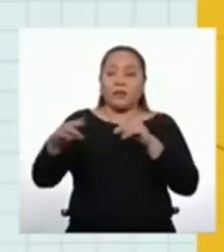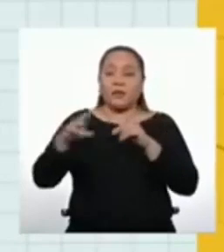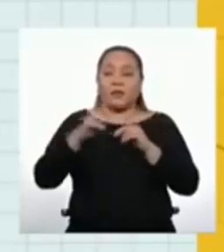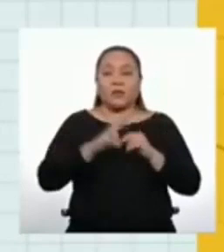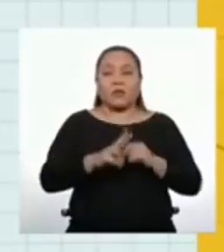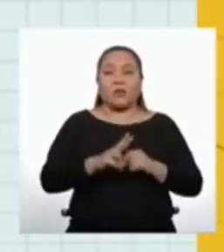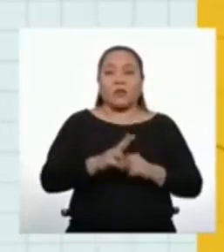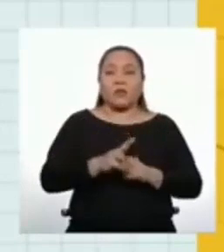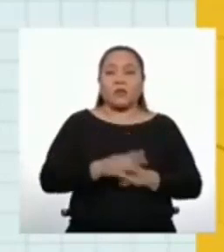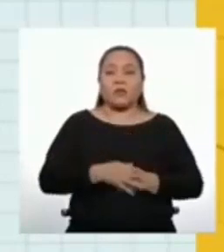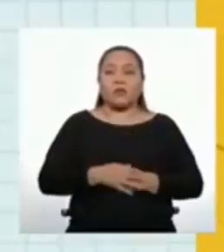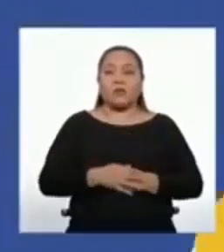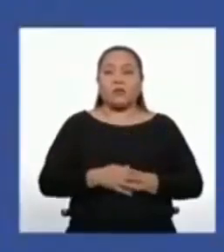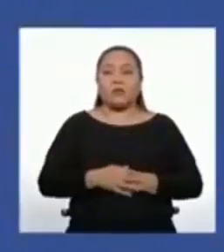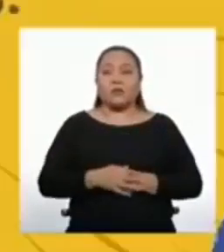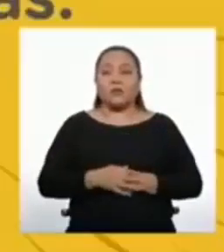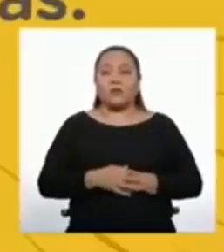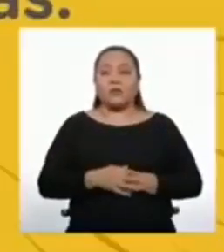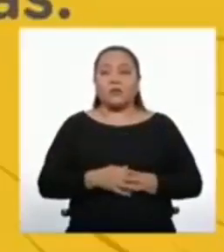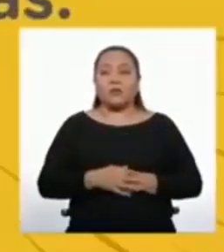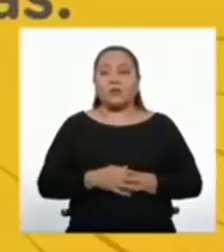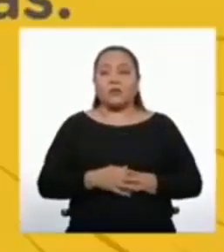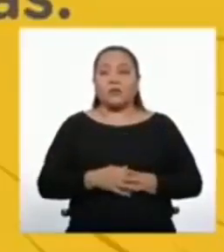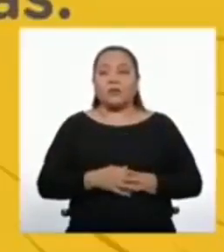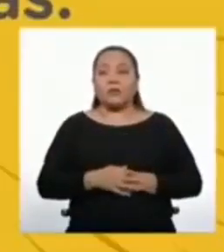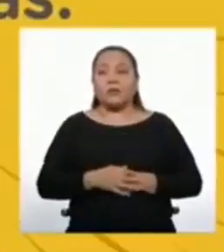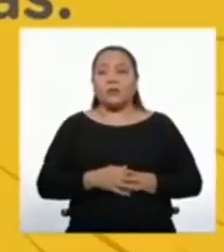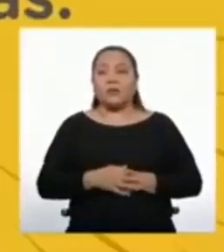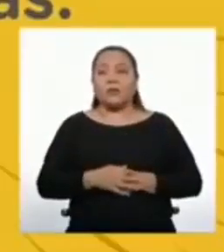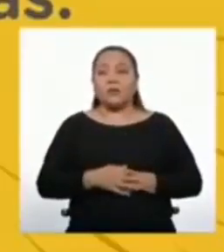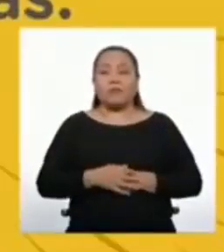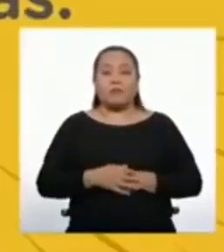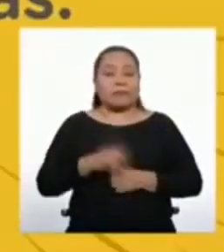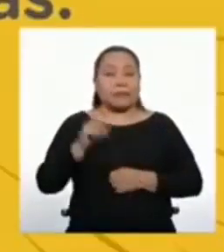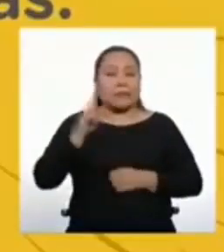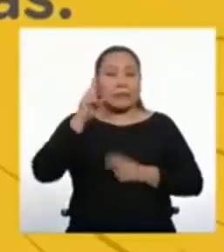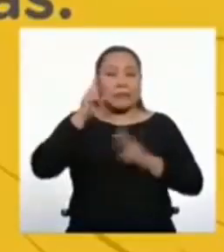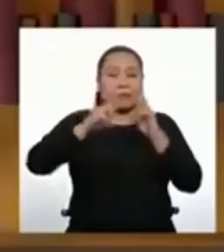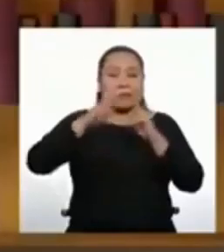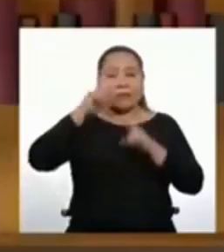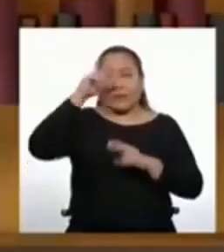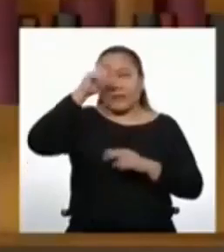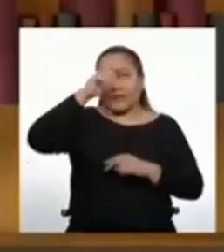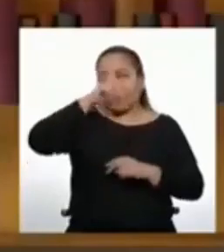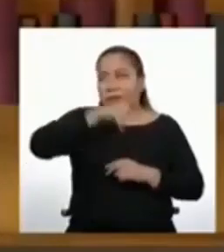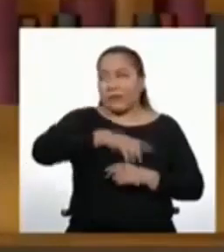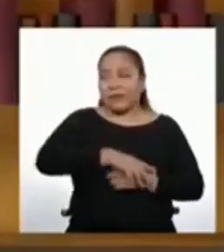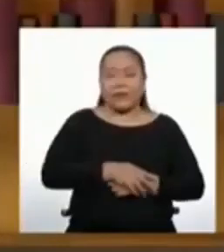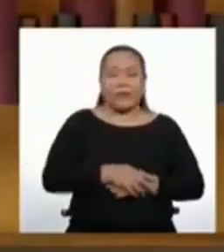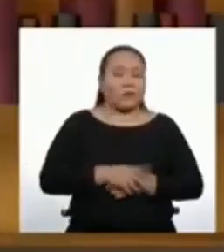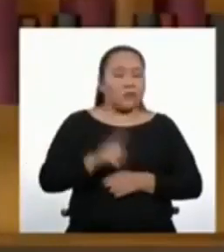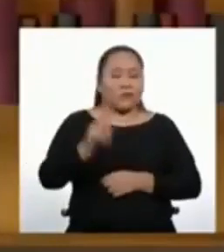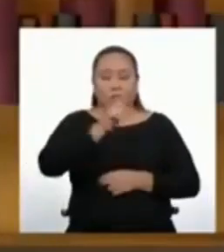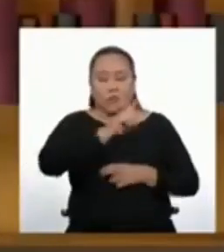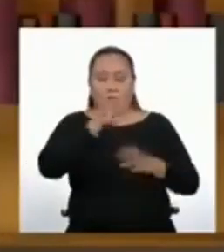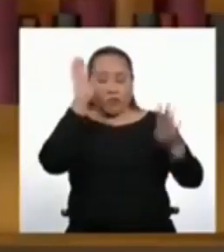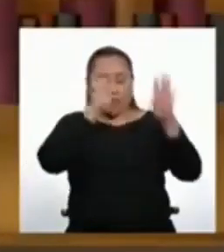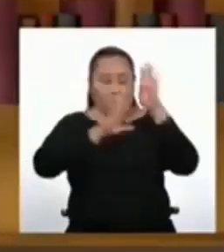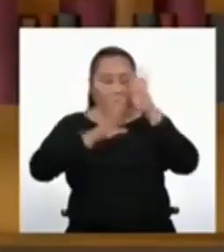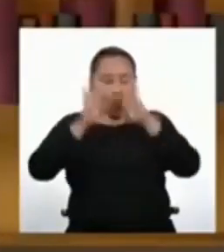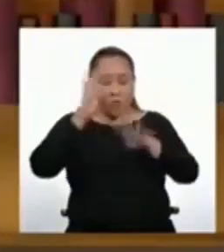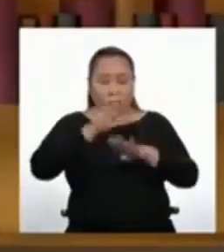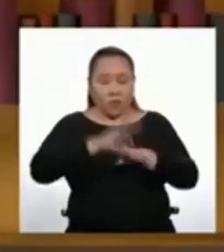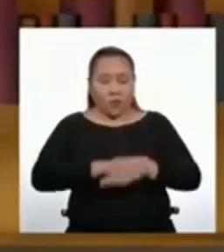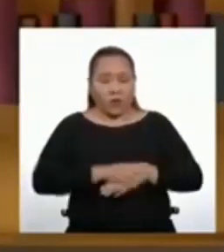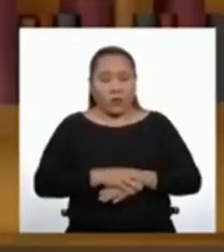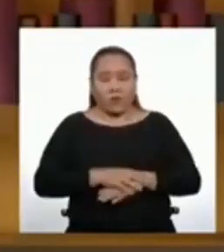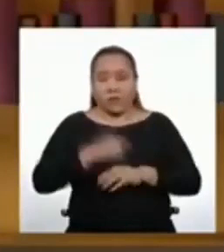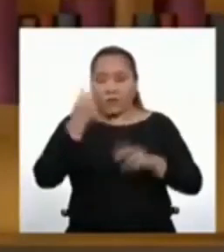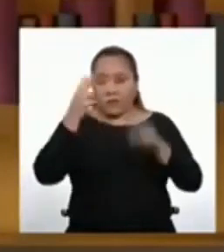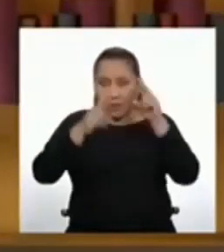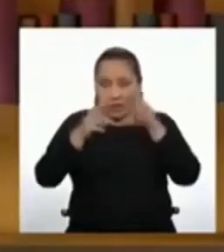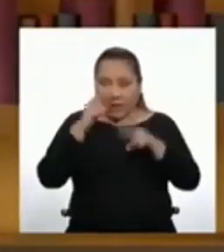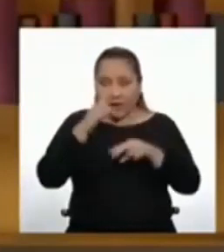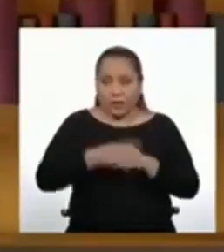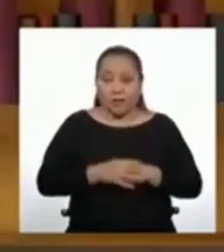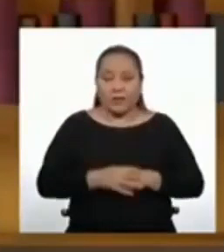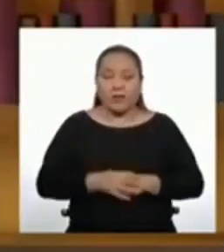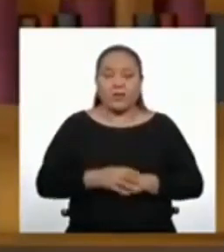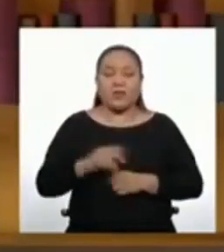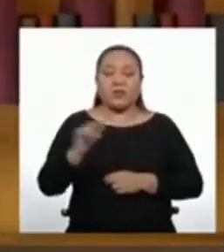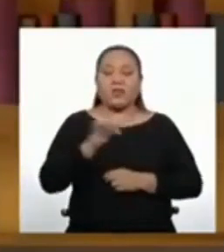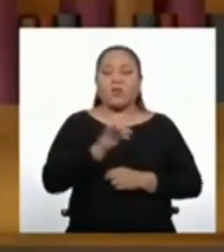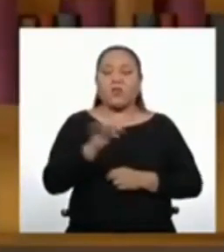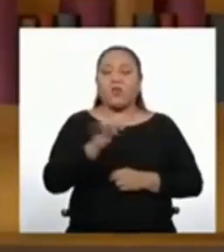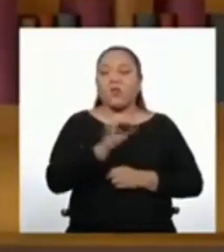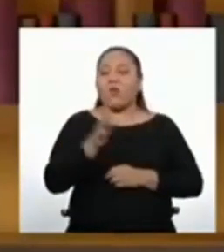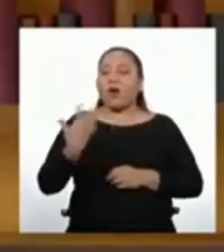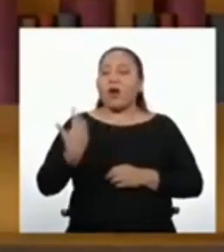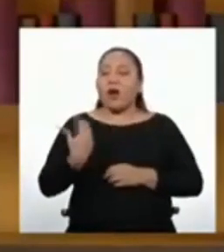multiplicado por n. ¡Uy! Se ven complicaditas. No te preocupes, Yanira. Si te das cuenta, son las